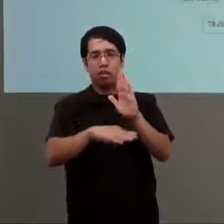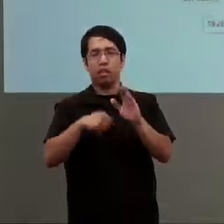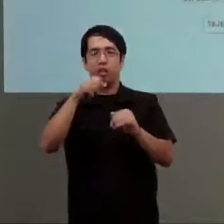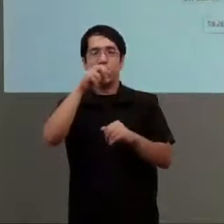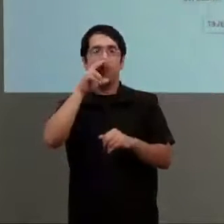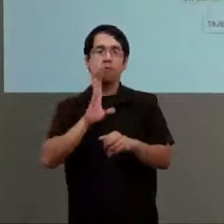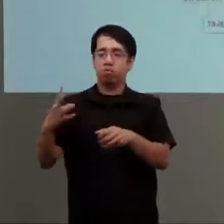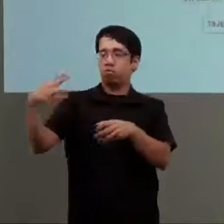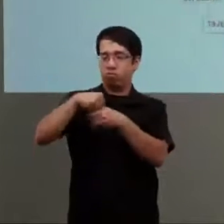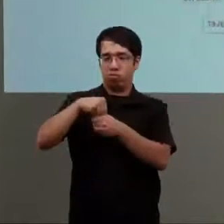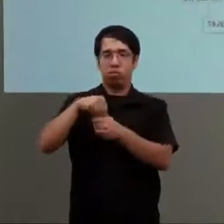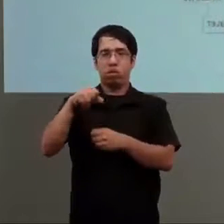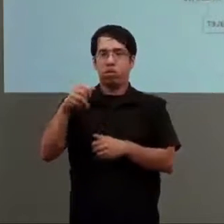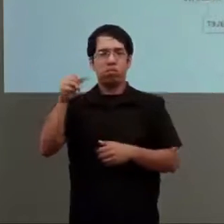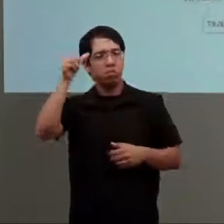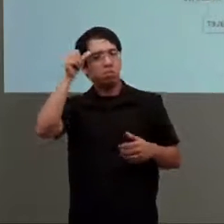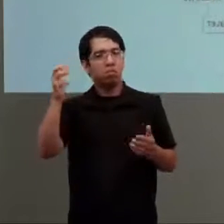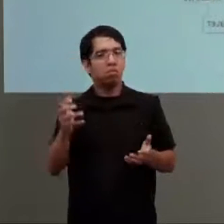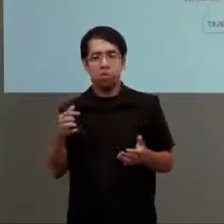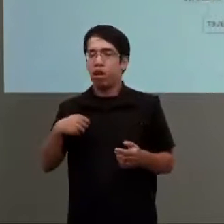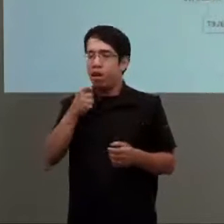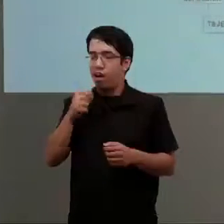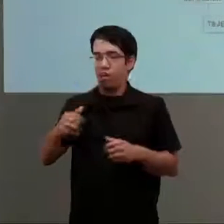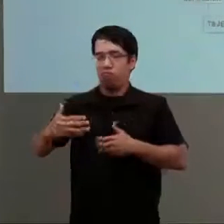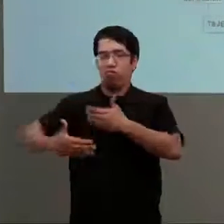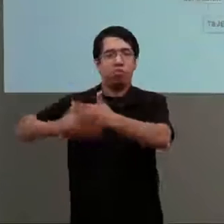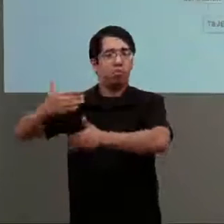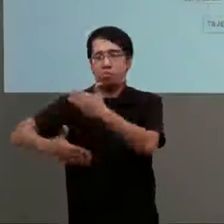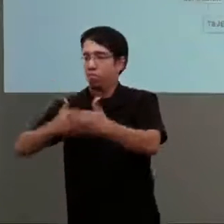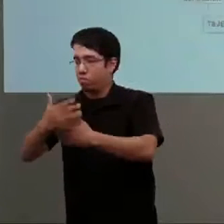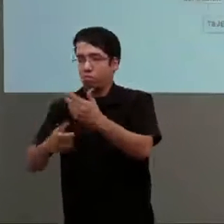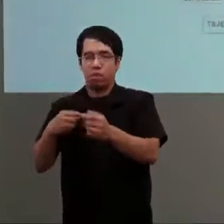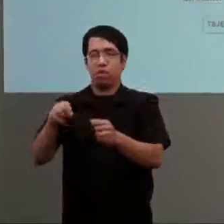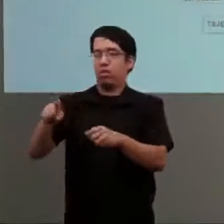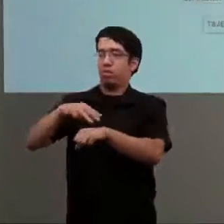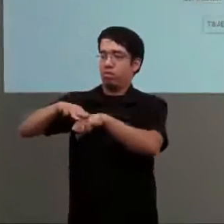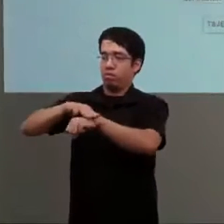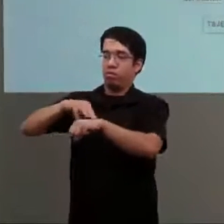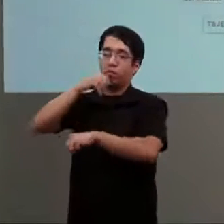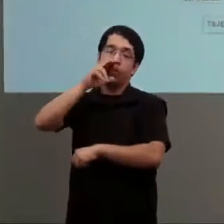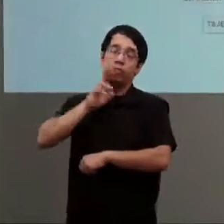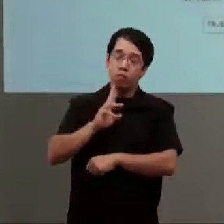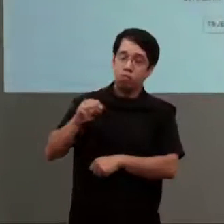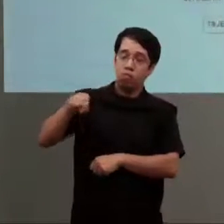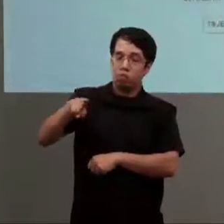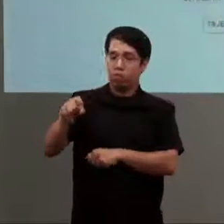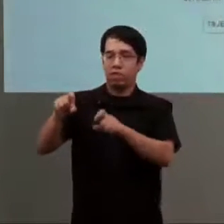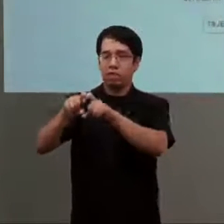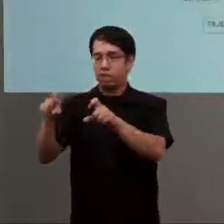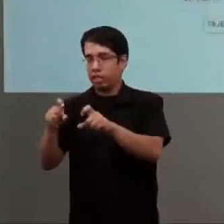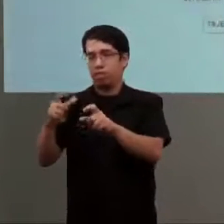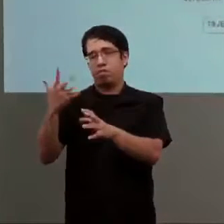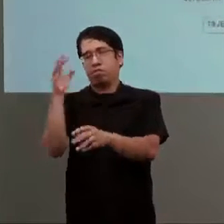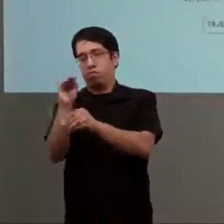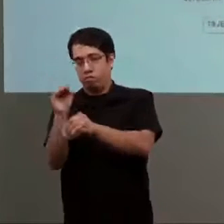inclusiva. Eso implica un despliegue en cuanto a acciones que hace el Ministerio de Educación, tanto en el